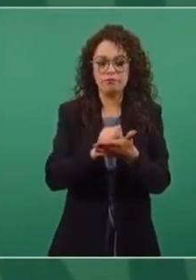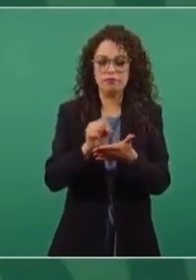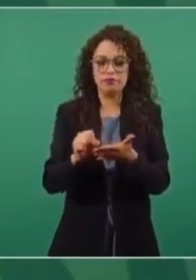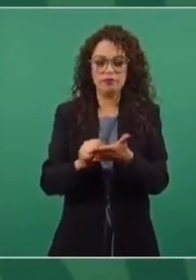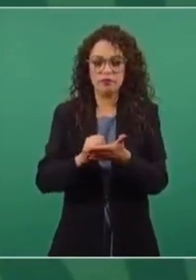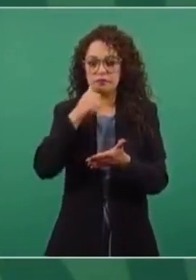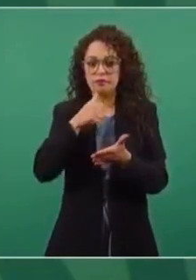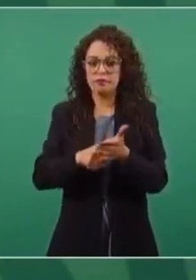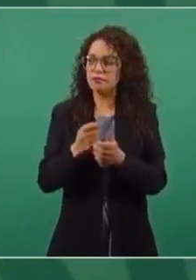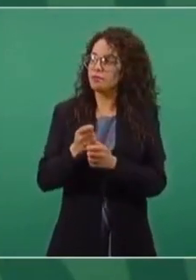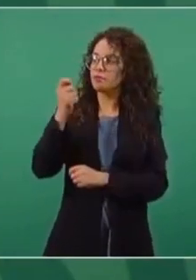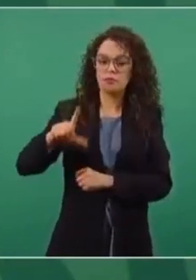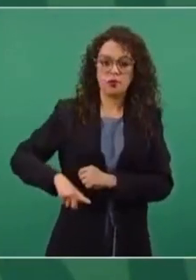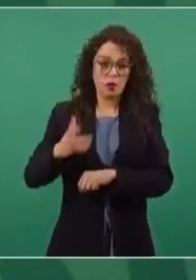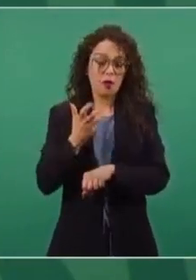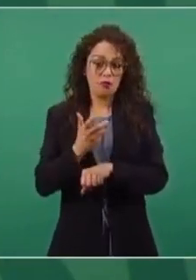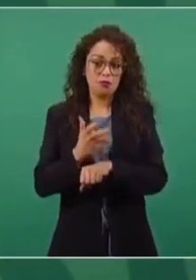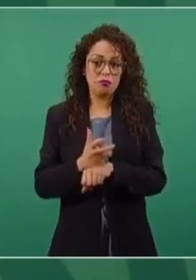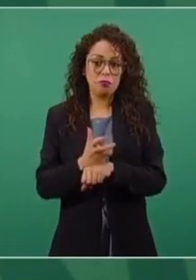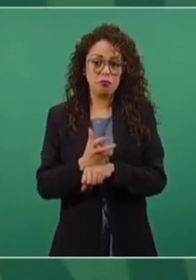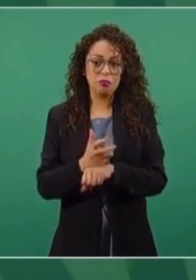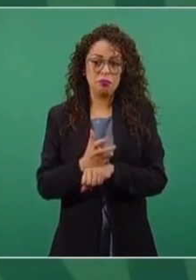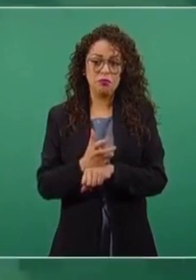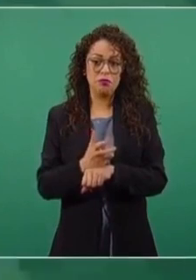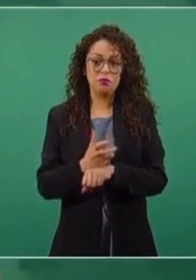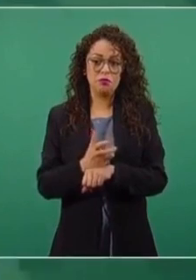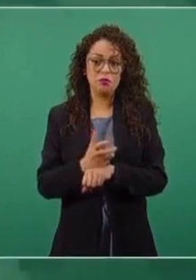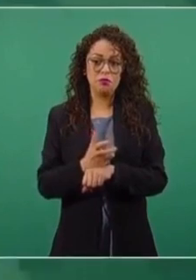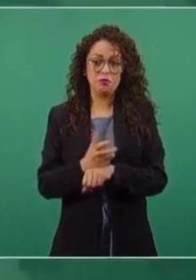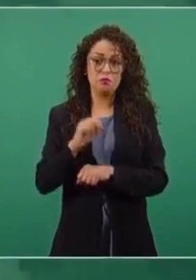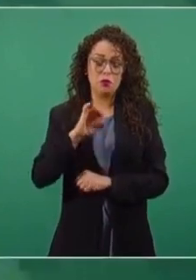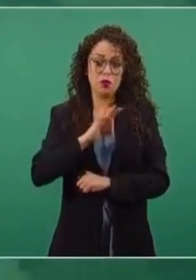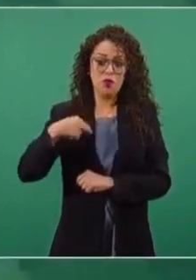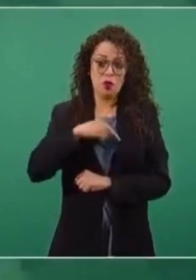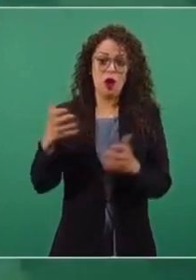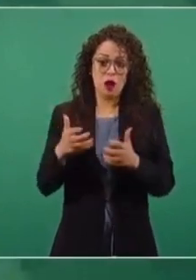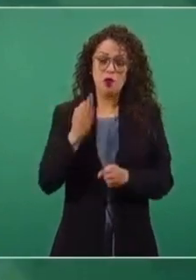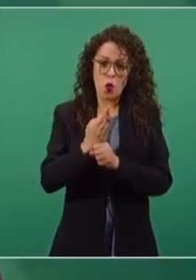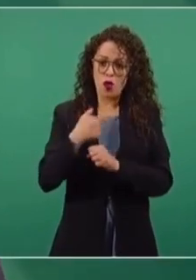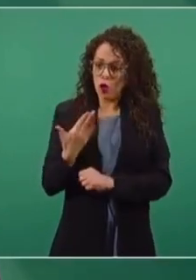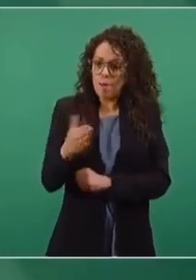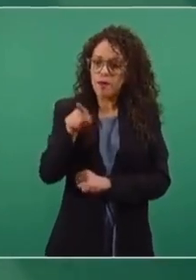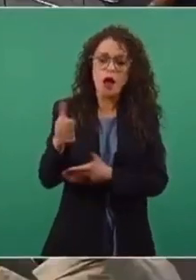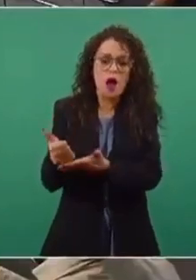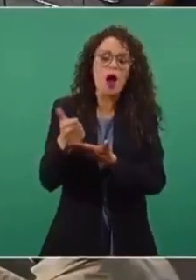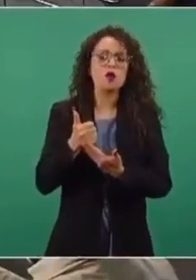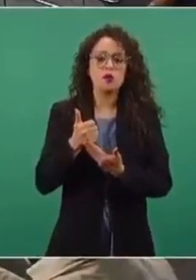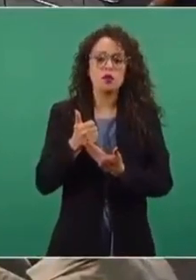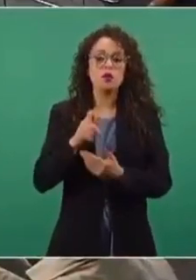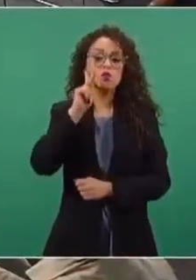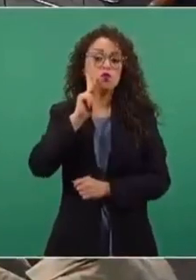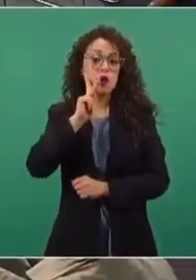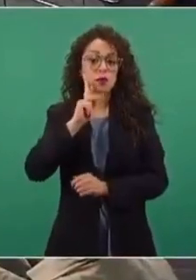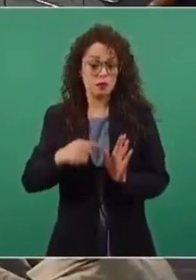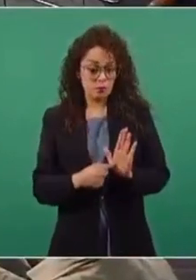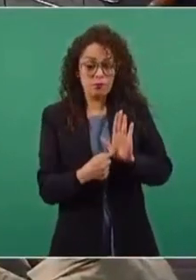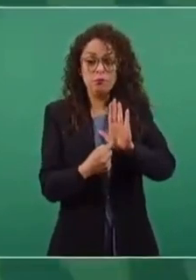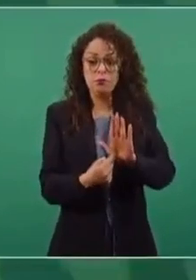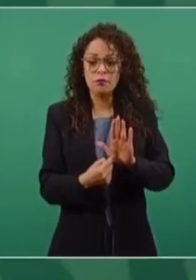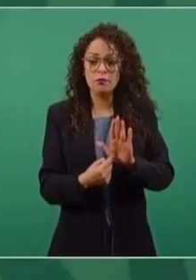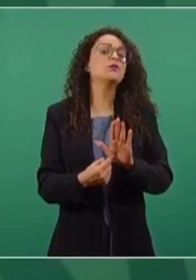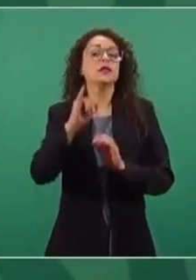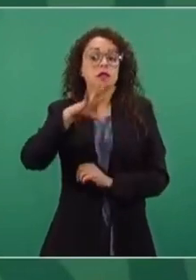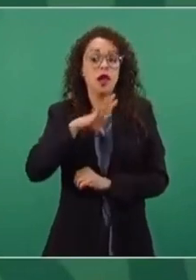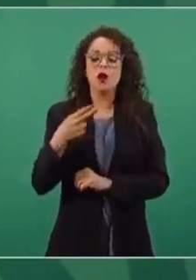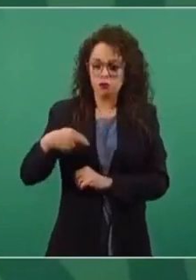al gobierno de Estados Unidos y lo haríamos, te pedimos que nos ayudes a tener las pruebas y lo